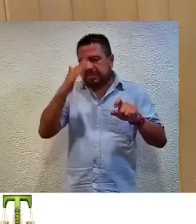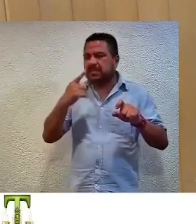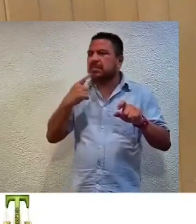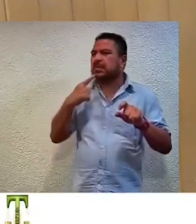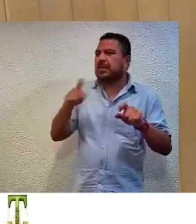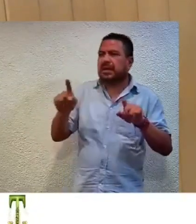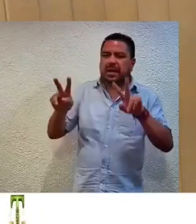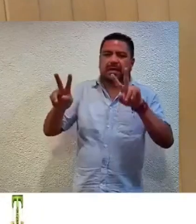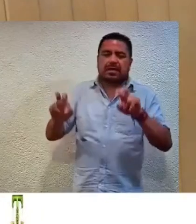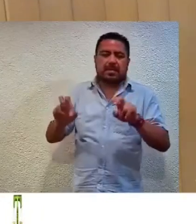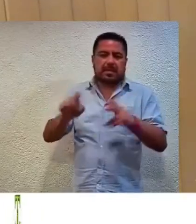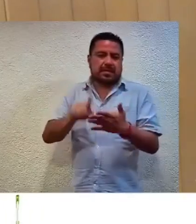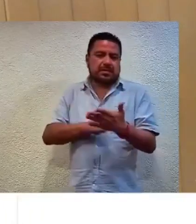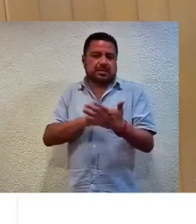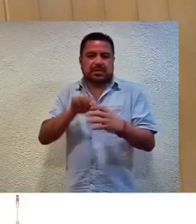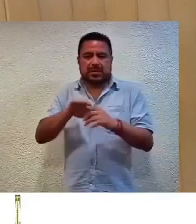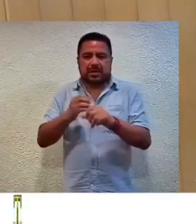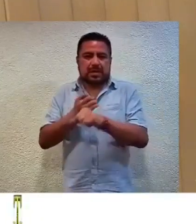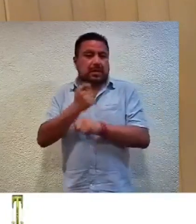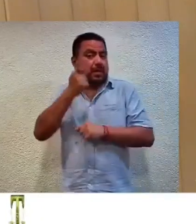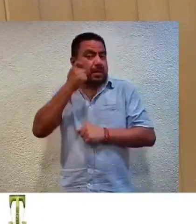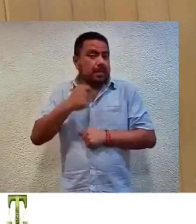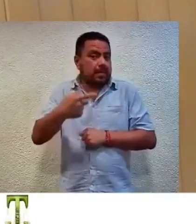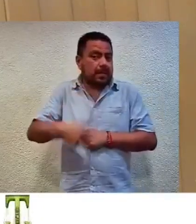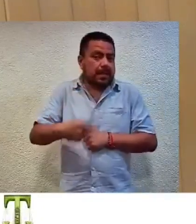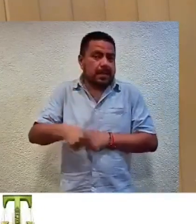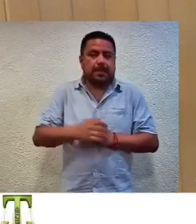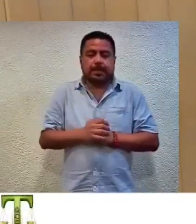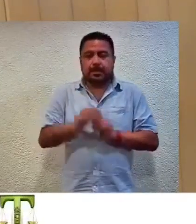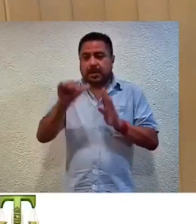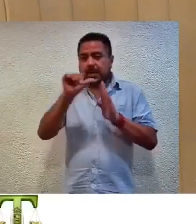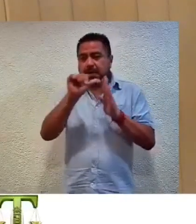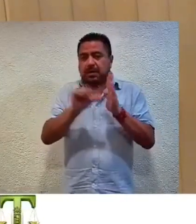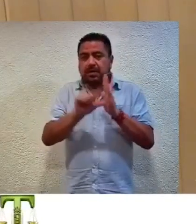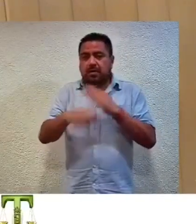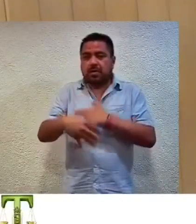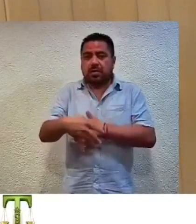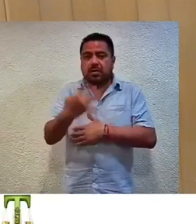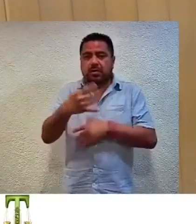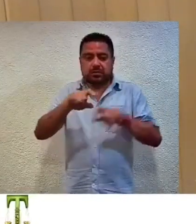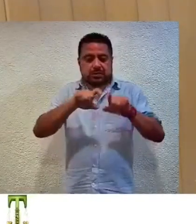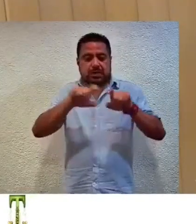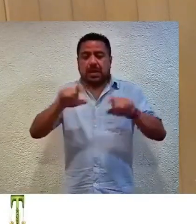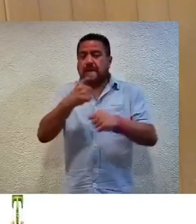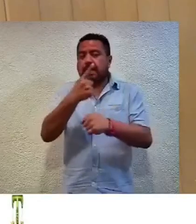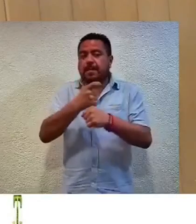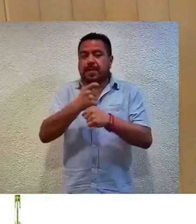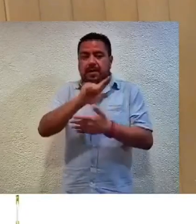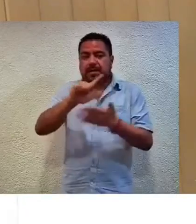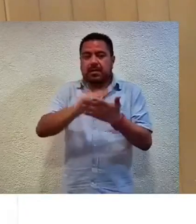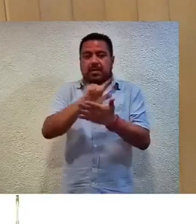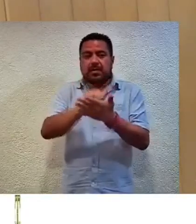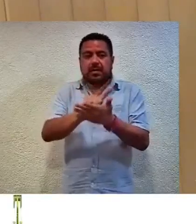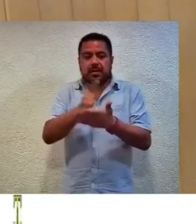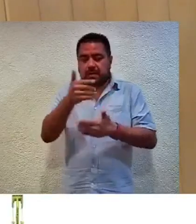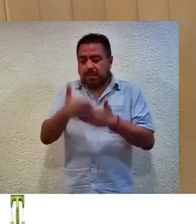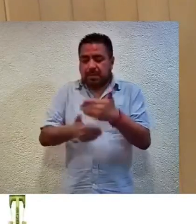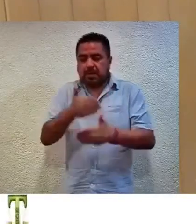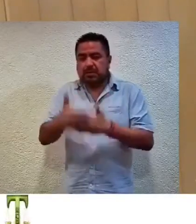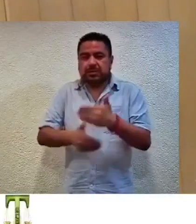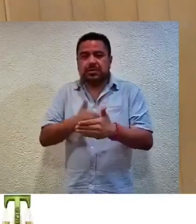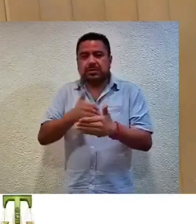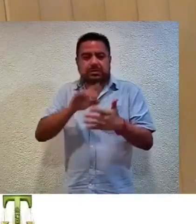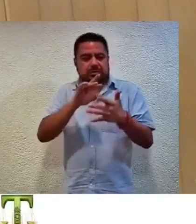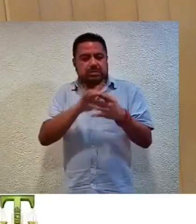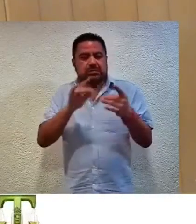materia electoral del Estado de Guerrero. En efecto, el artículo 14, fracción primera de la Ley Procesal Electoral dispone que el